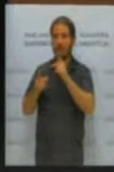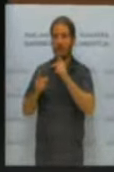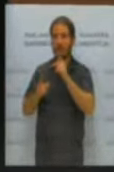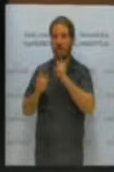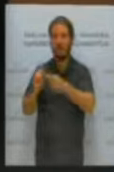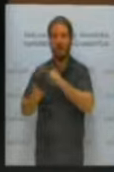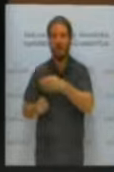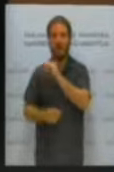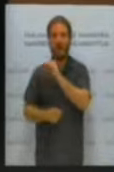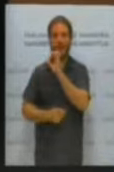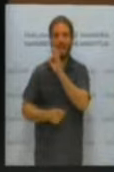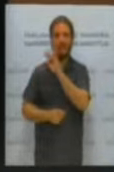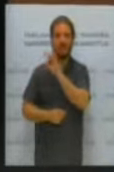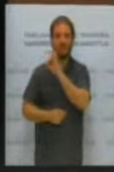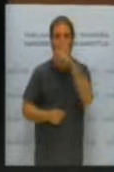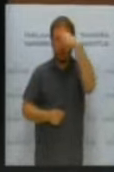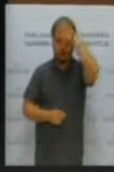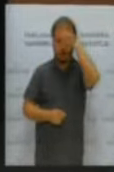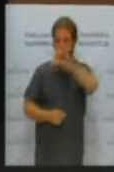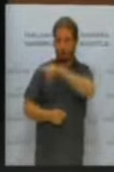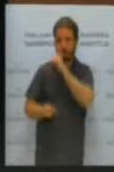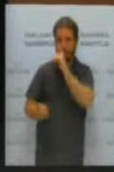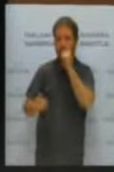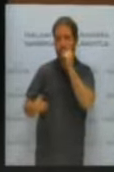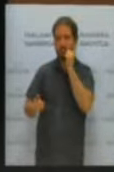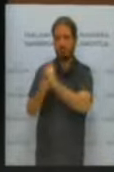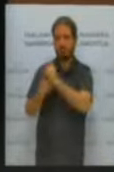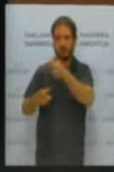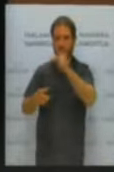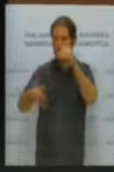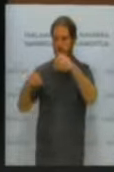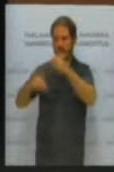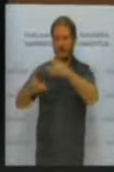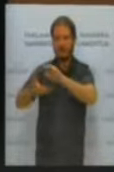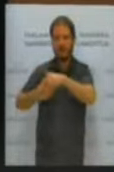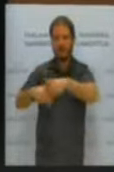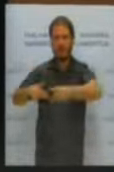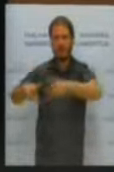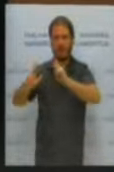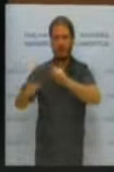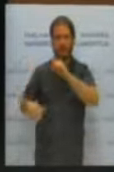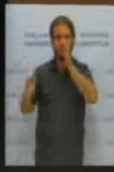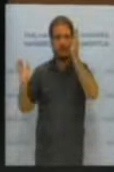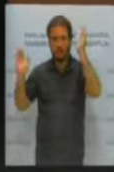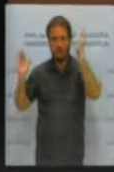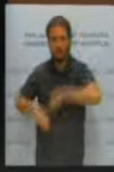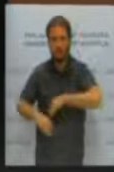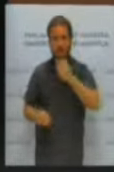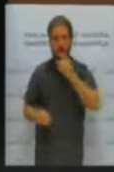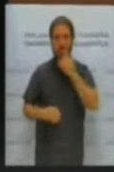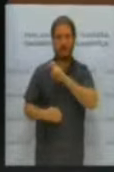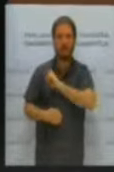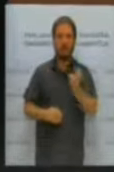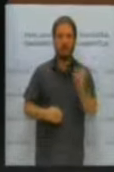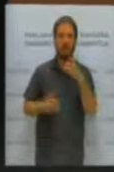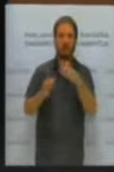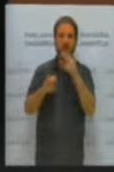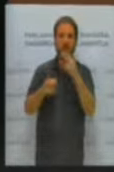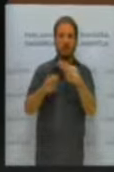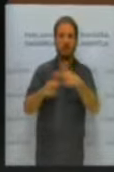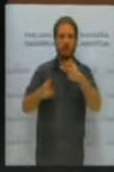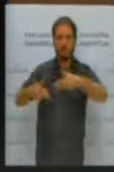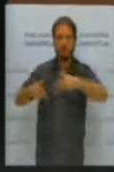castros, que nunca ha permitido elecciones libres y nunca ha permitido otro partido político distinto al suyo.